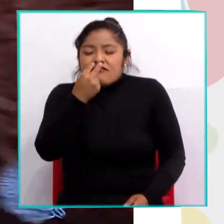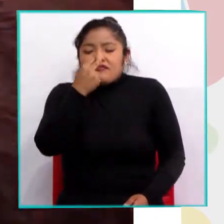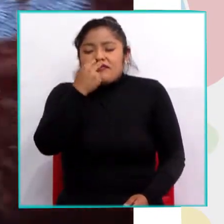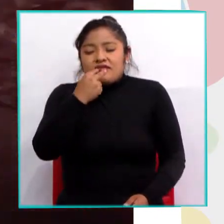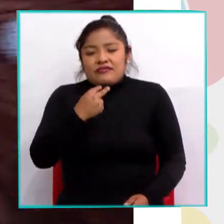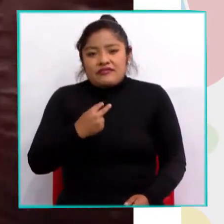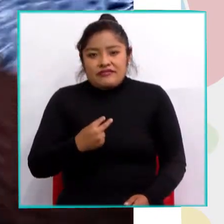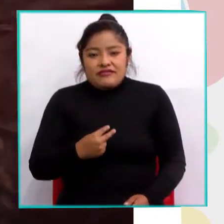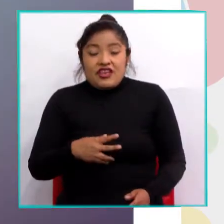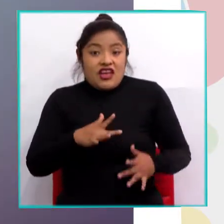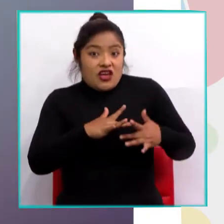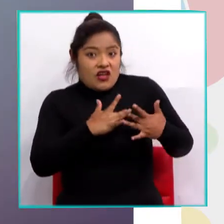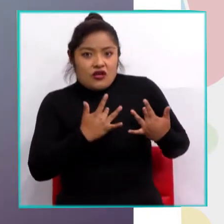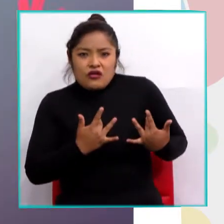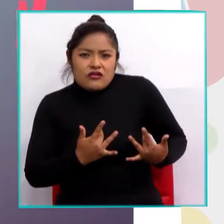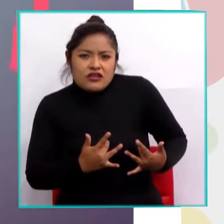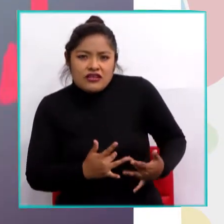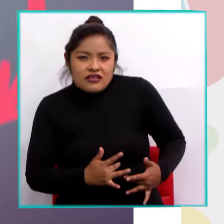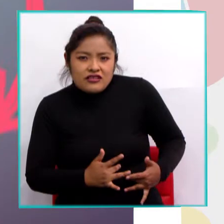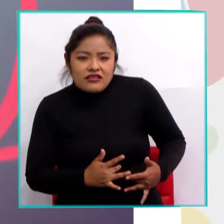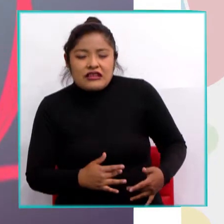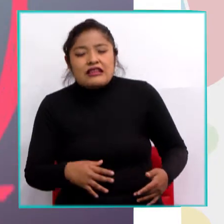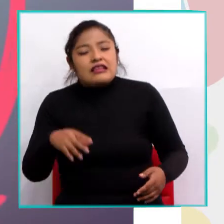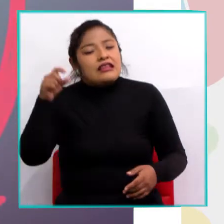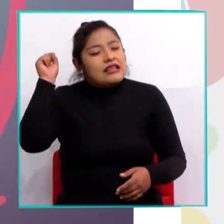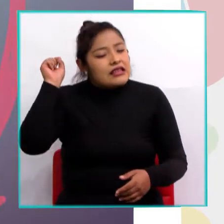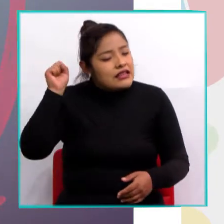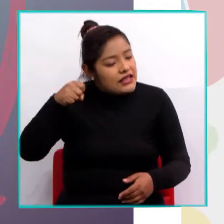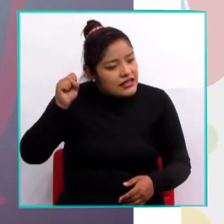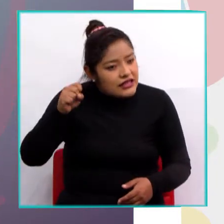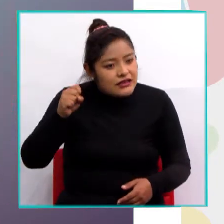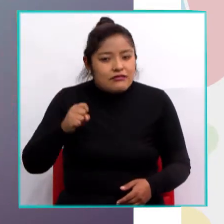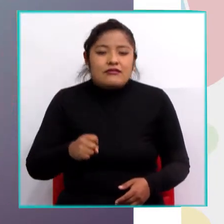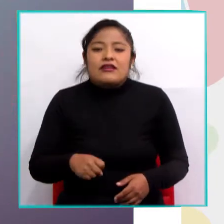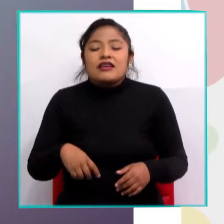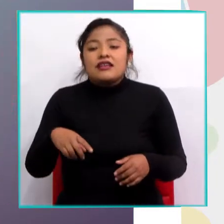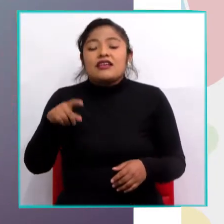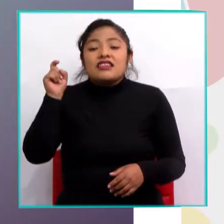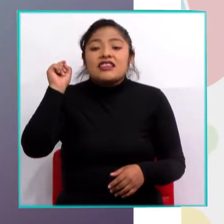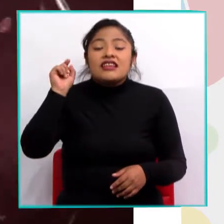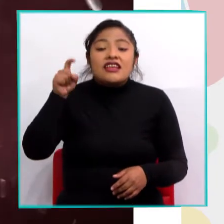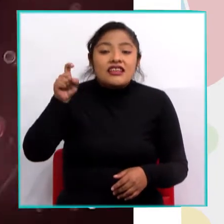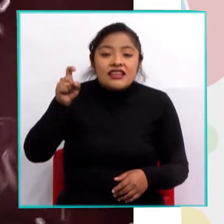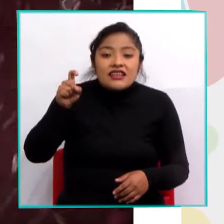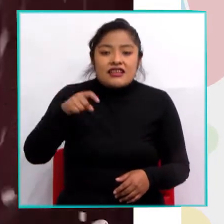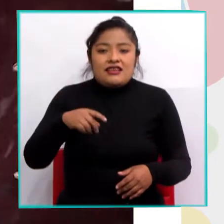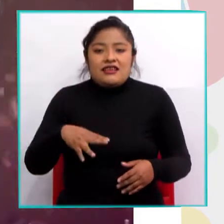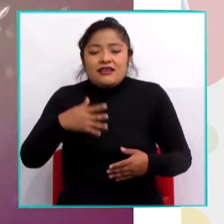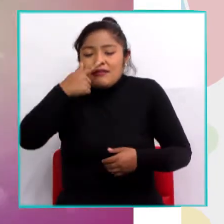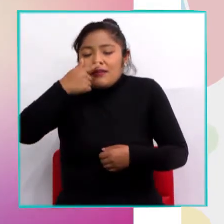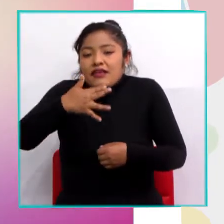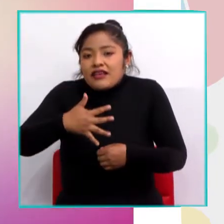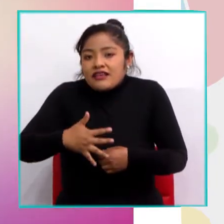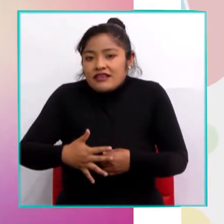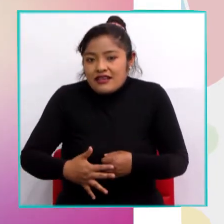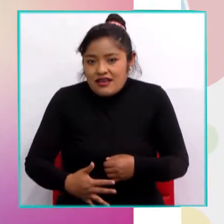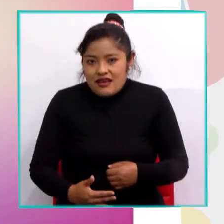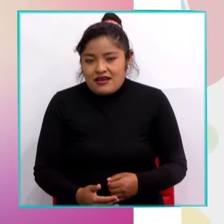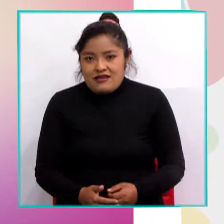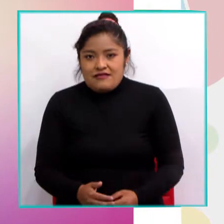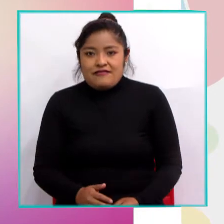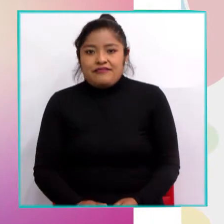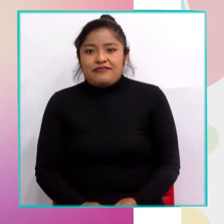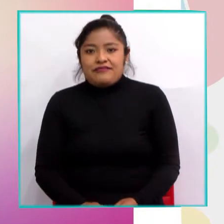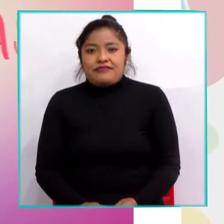sangre, que fluye a través de los vasos sanguíneos y éstas van a nutrir a todo